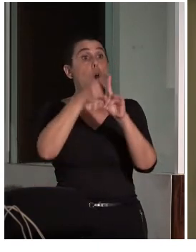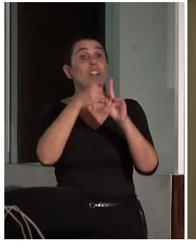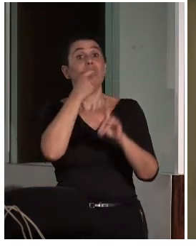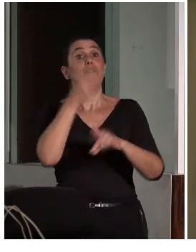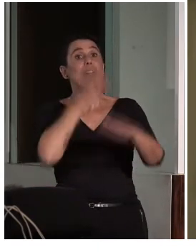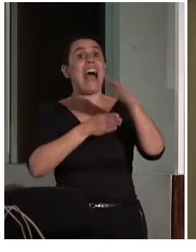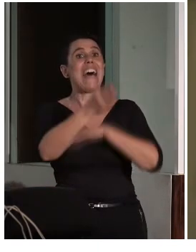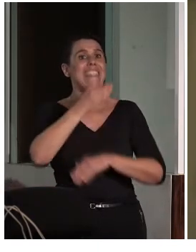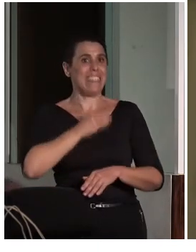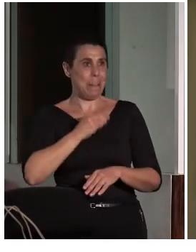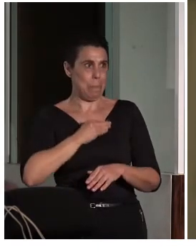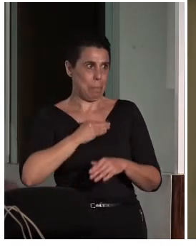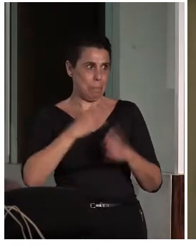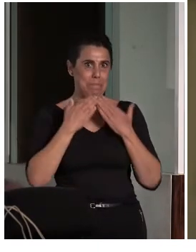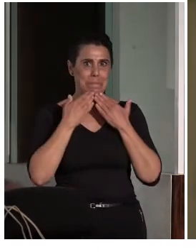patrimonio. Muchas gracias.